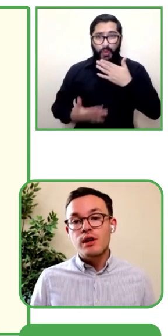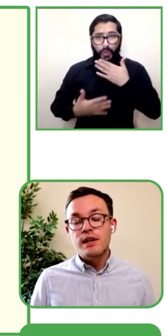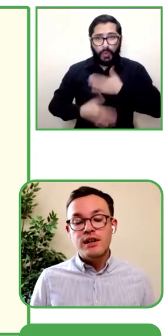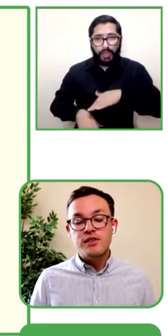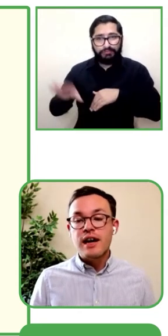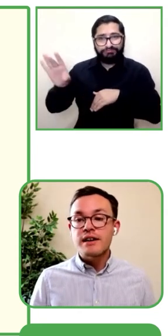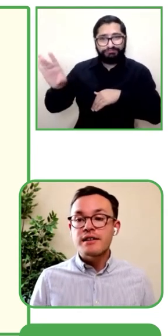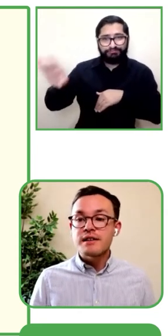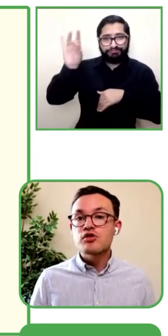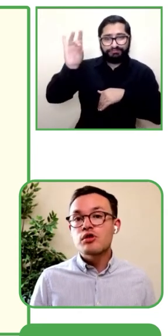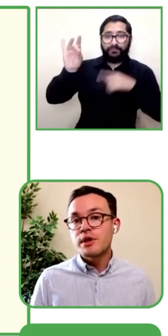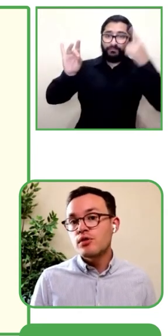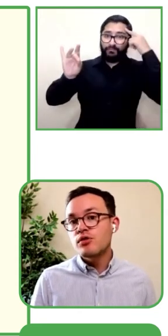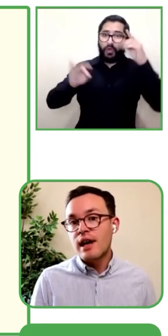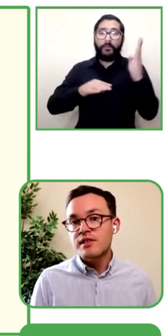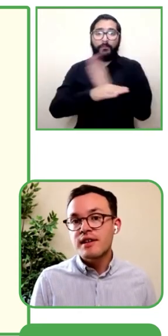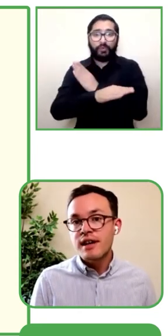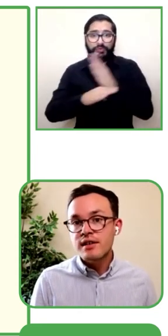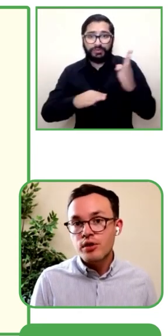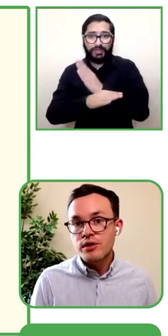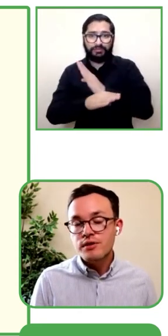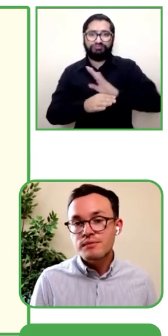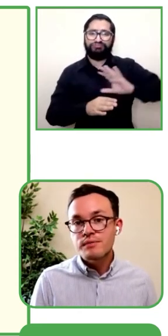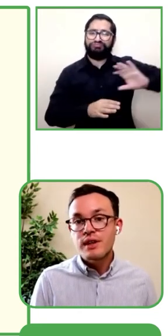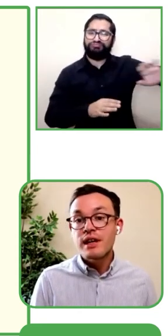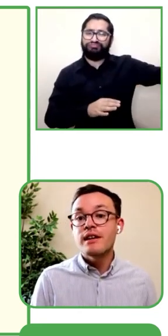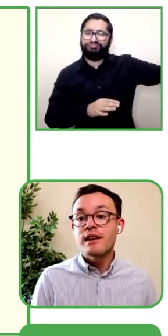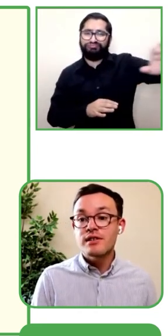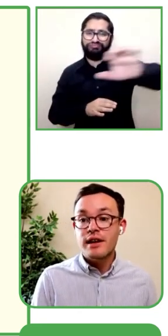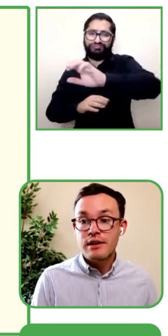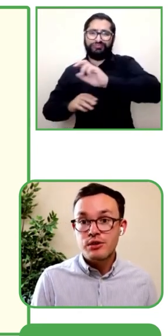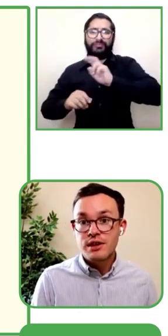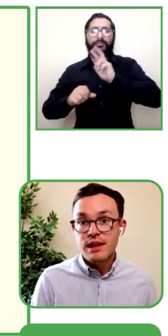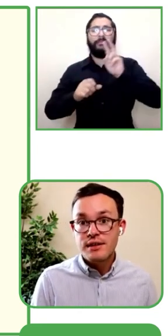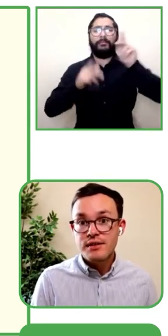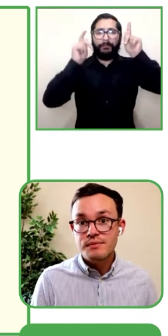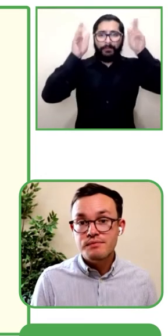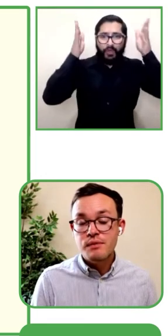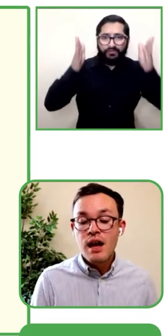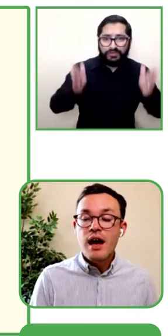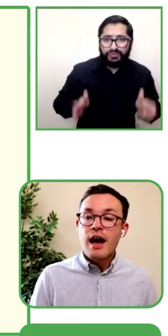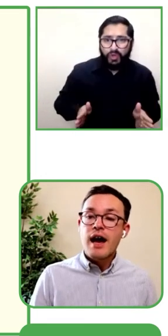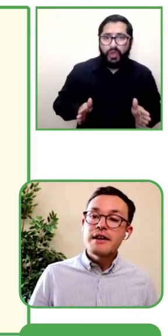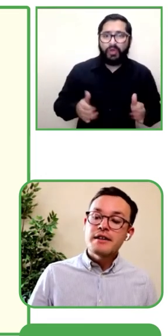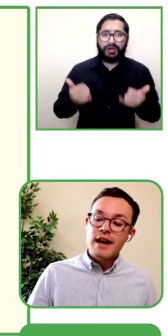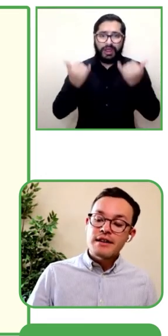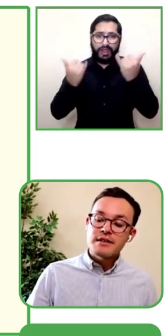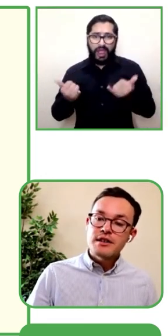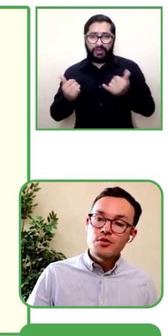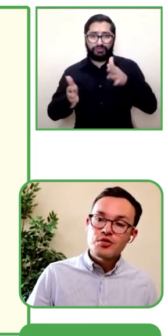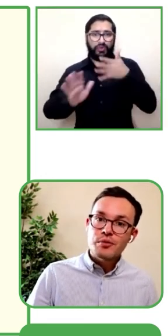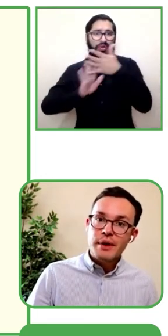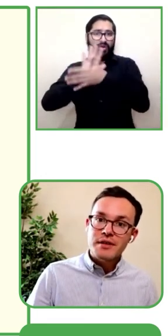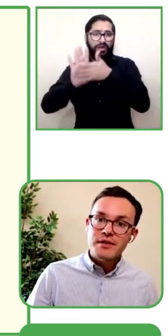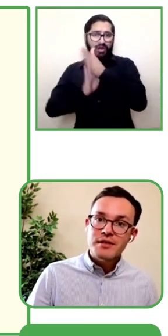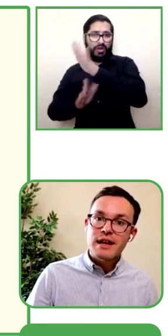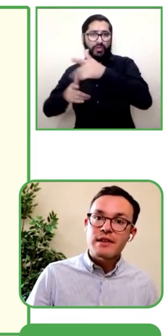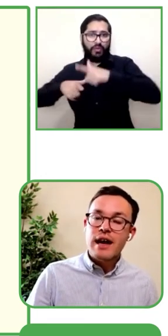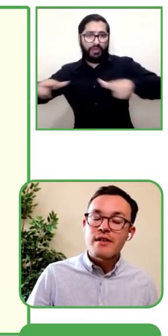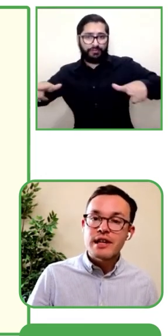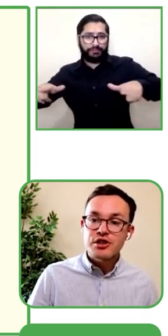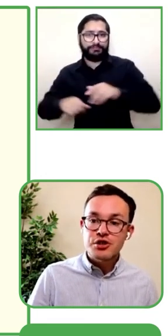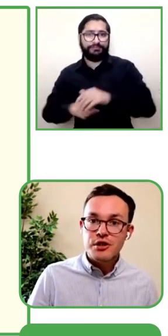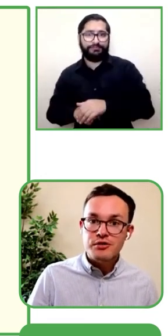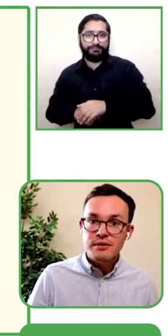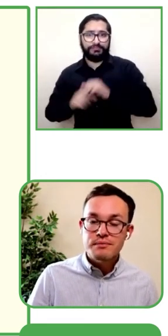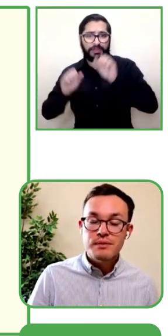y a los profesores locales de la lengua de señas para que se pueda utilizar esta aplicación como un libro. y que